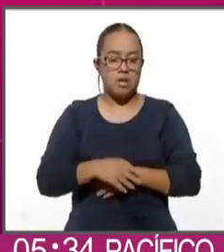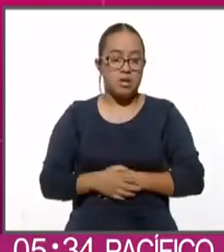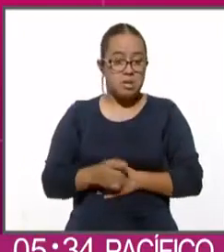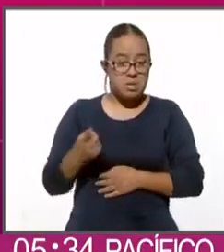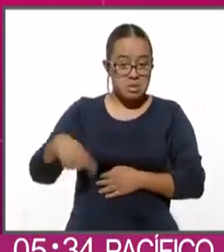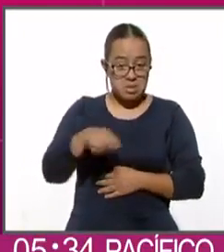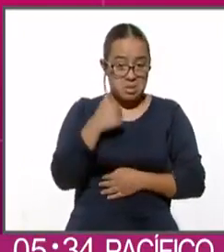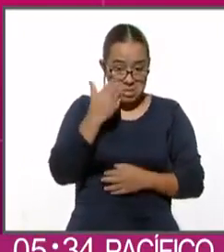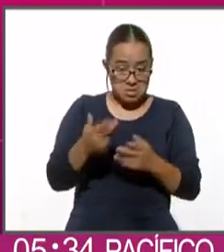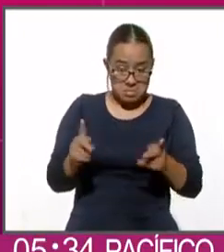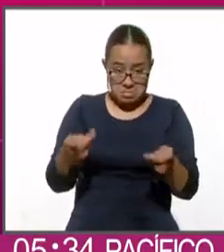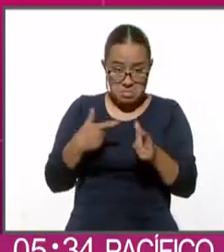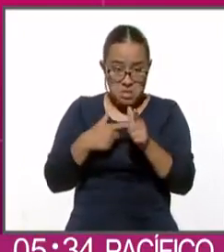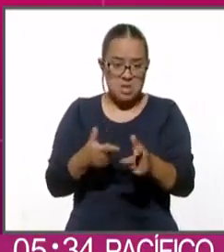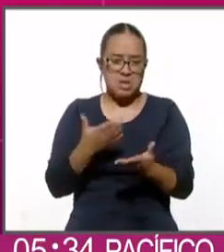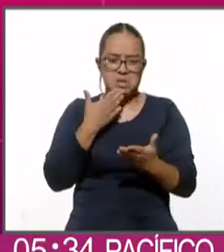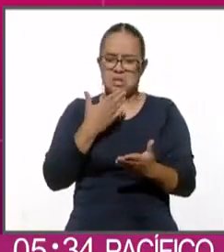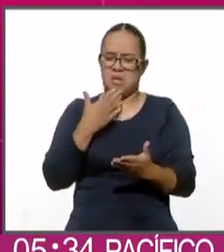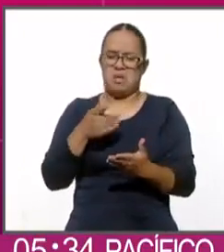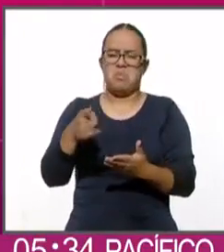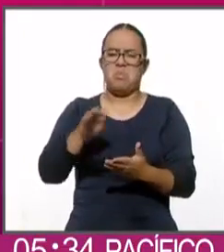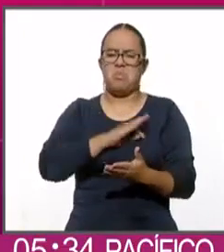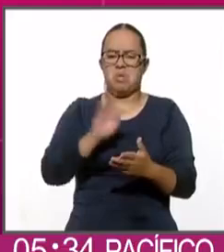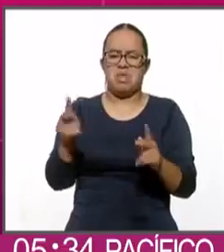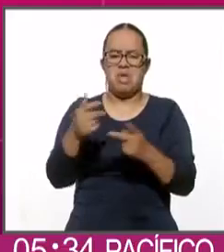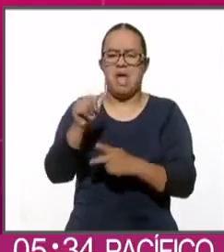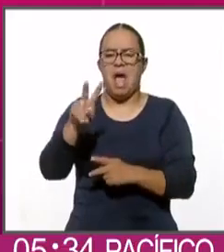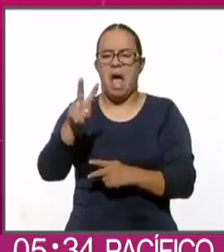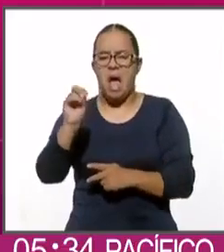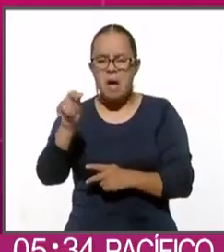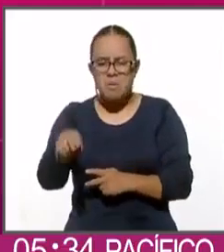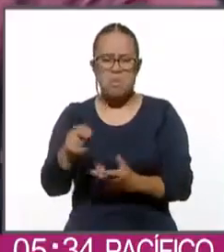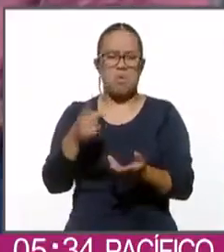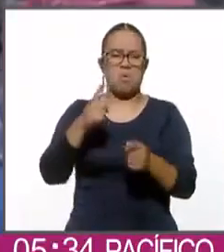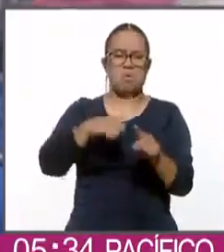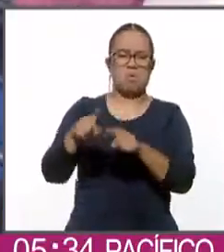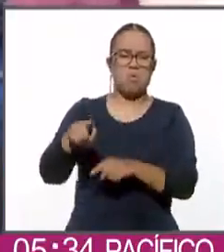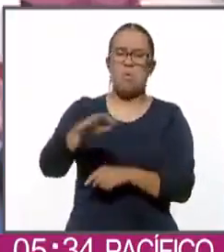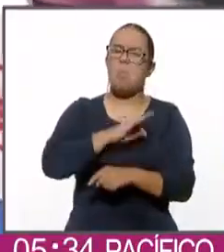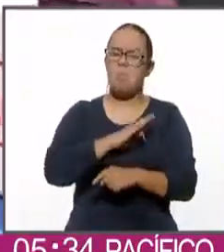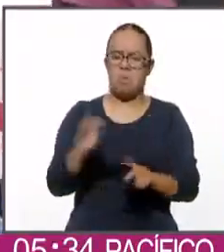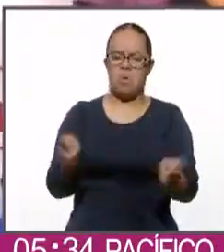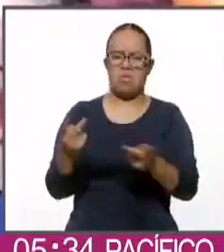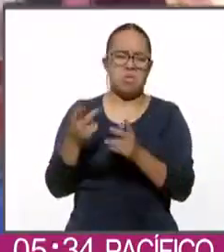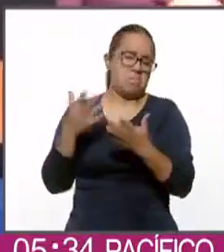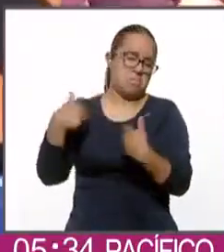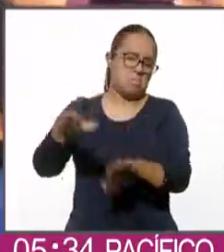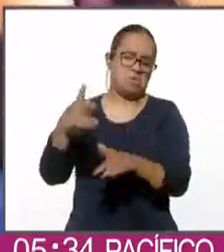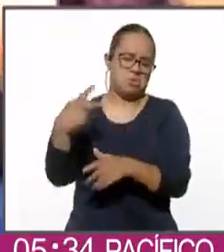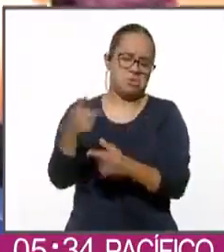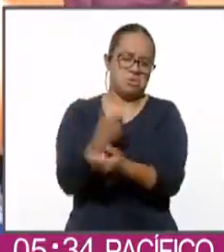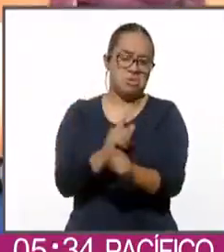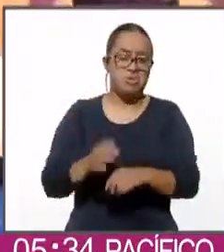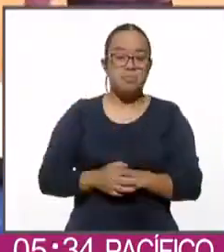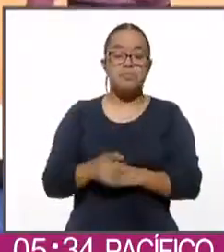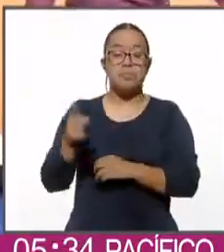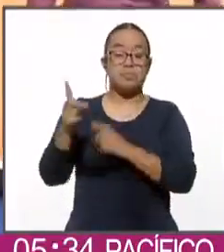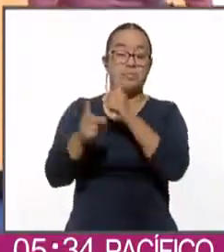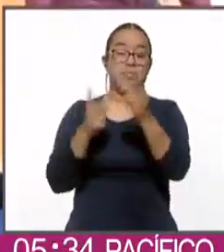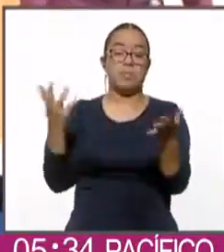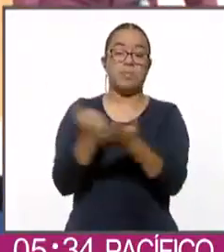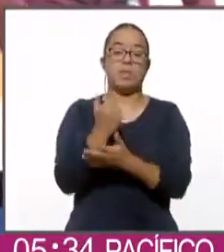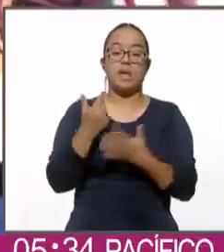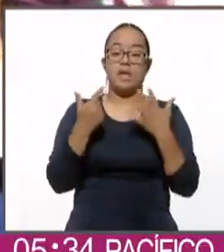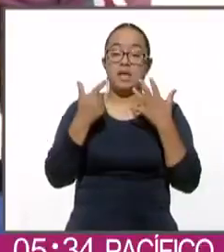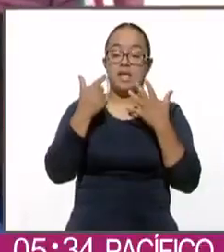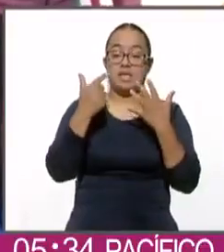vendiendo y que van a hacer superwear y abono y todo lo que existe en el mercado de ventas. Finalmente, nuestros atletas trajeron siete medallas